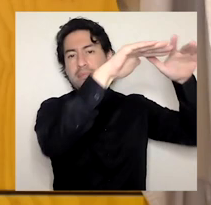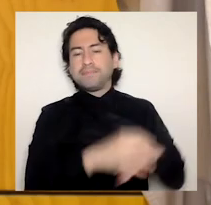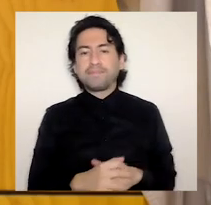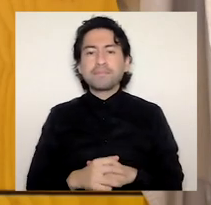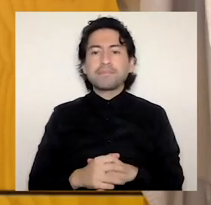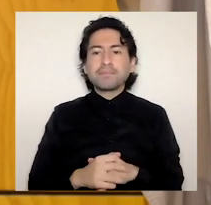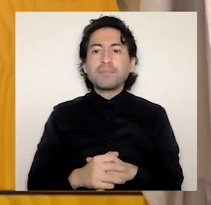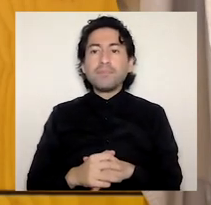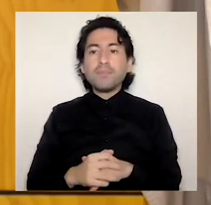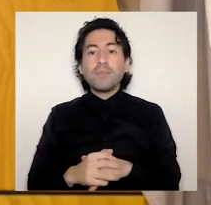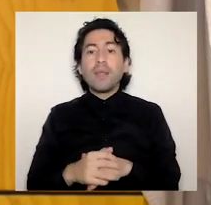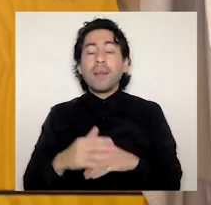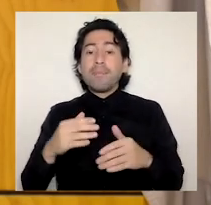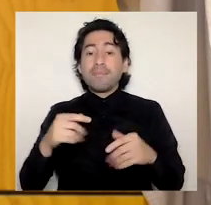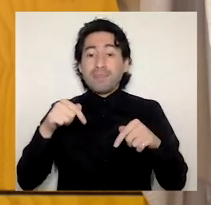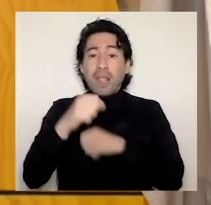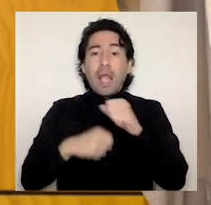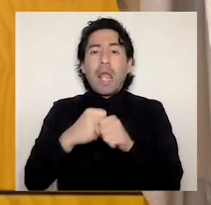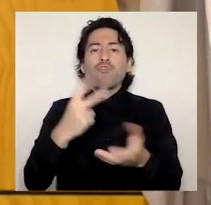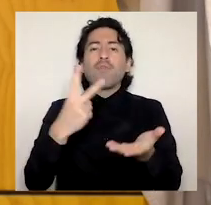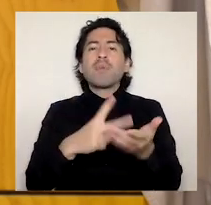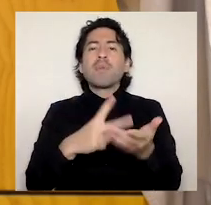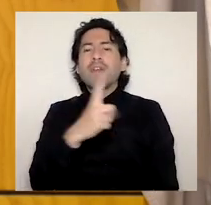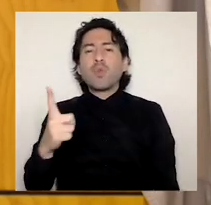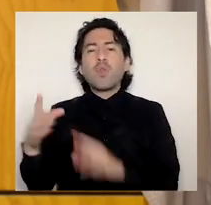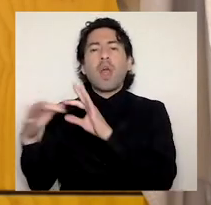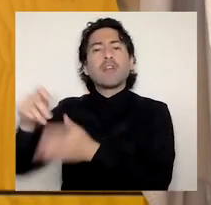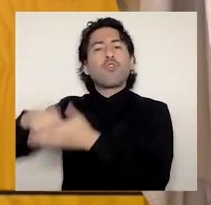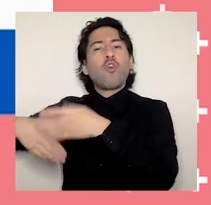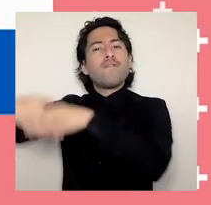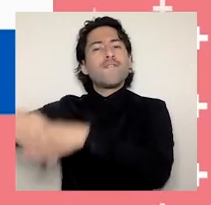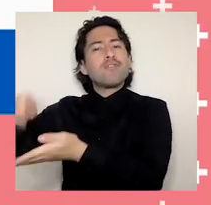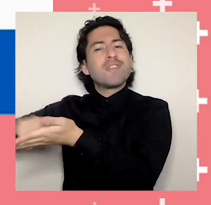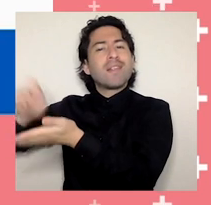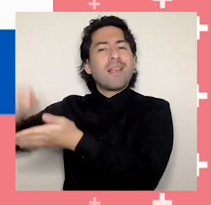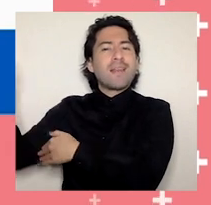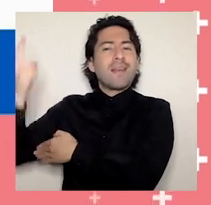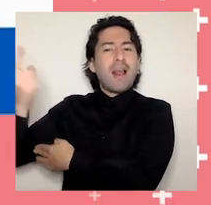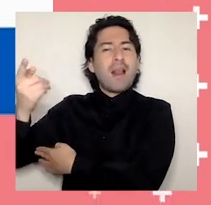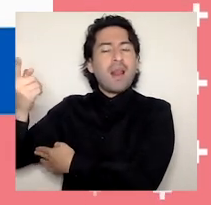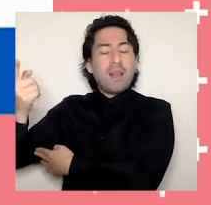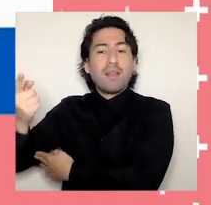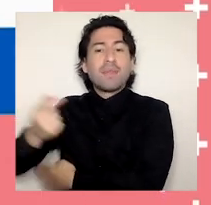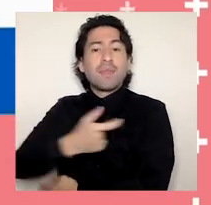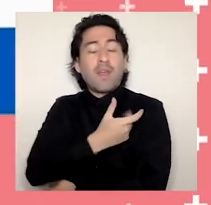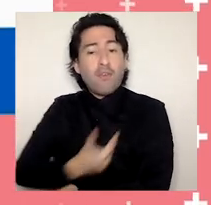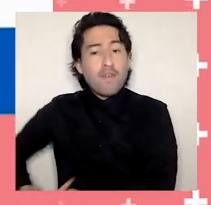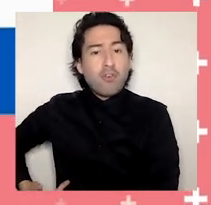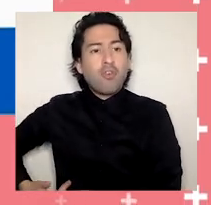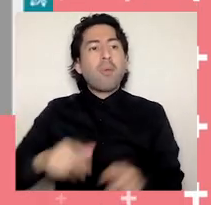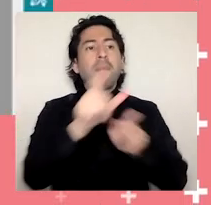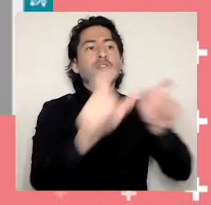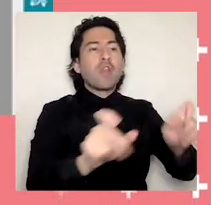2021, y gracias a un convenio con la Secretaría General de Gobierno, cada funcionario administrativo y